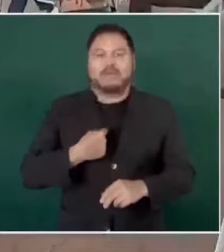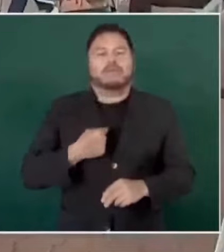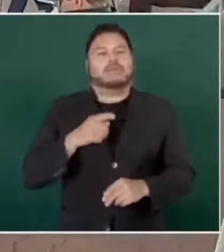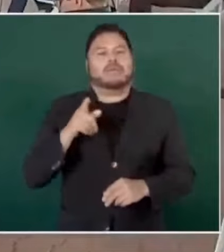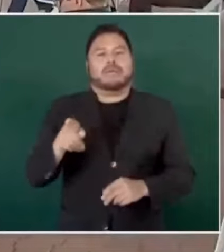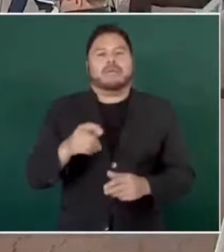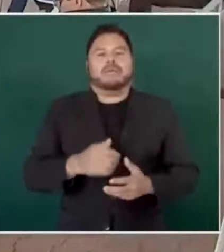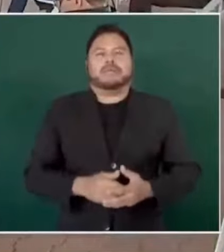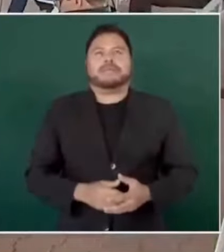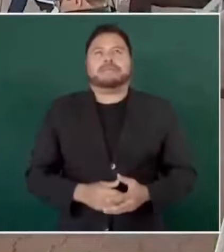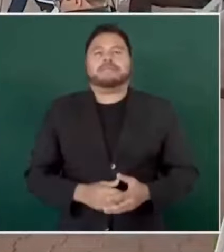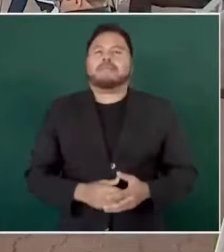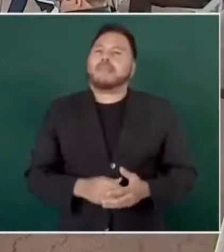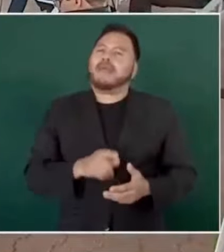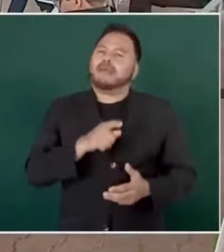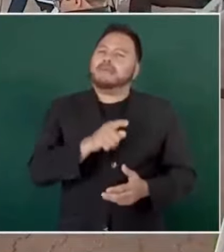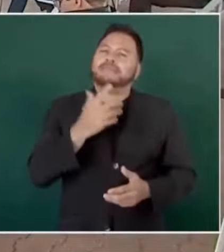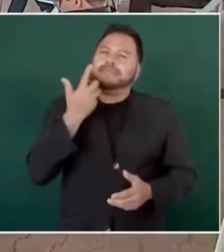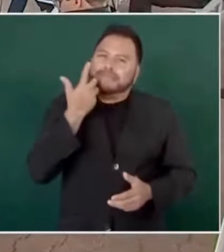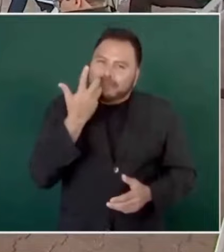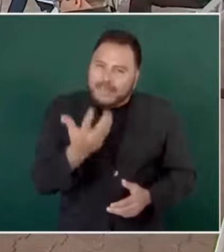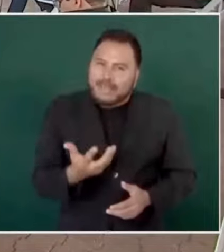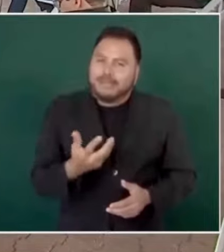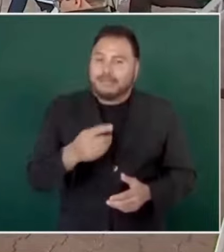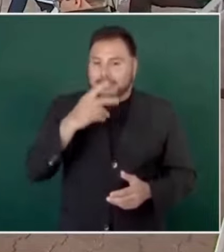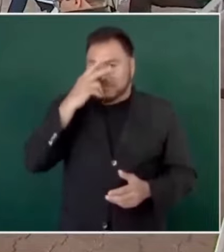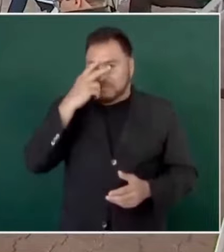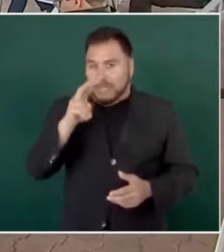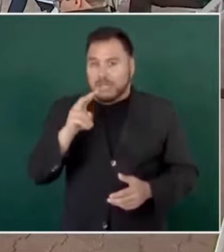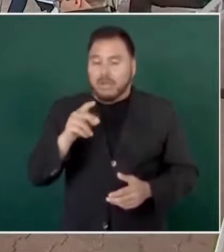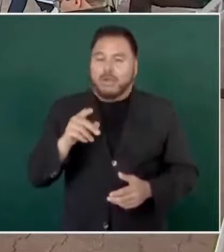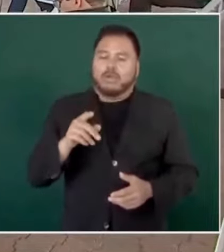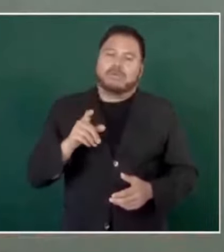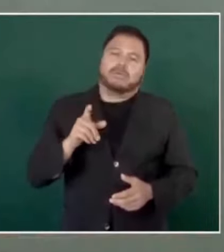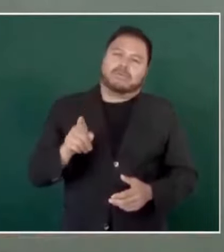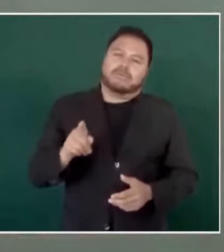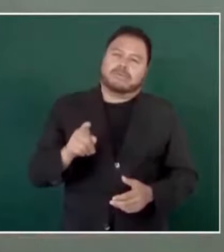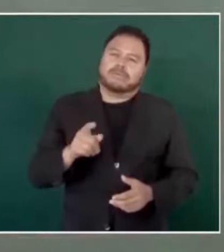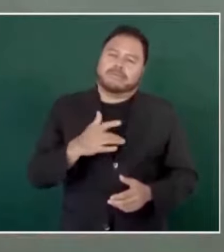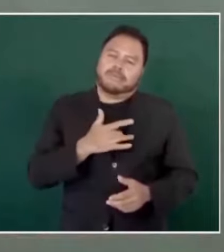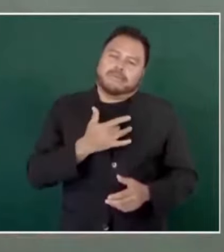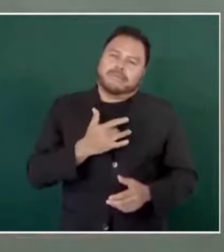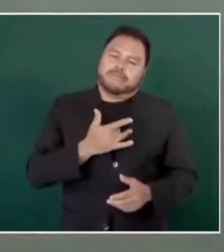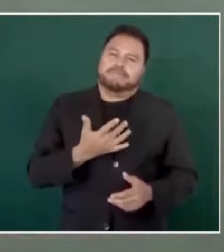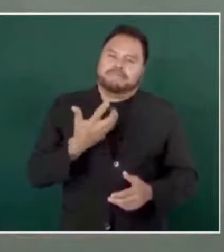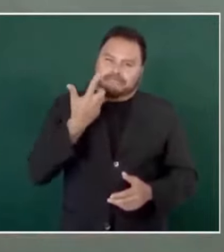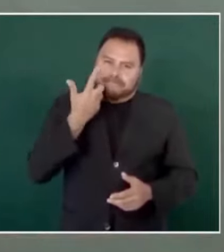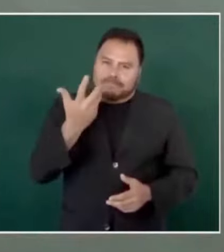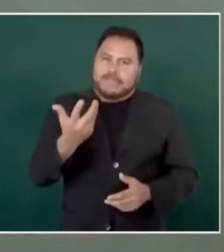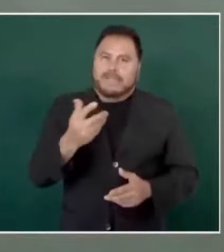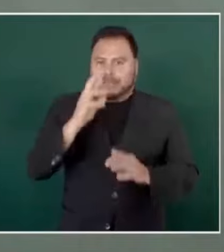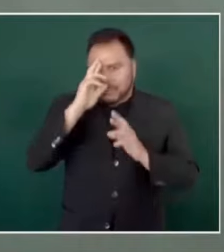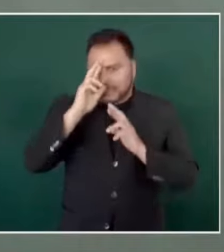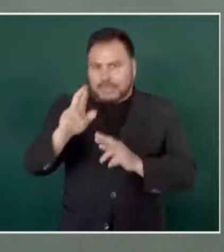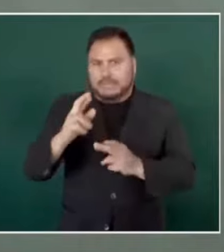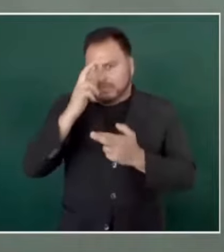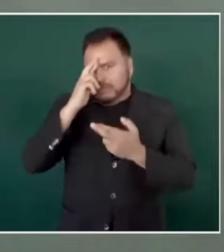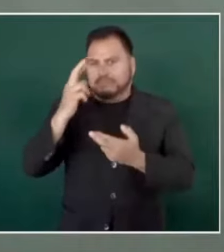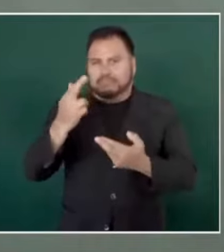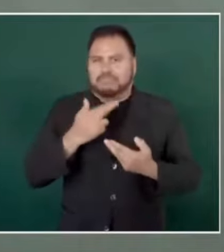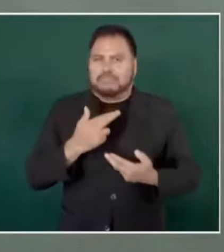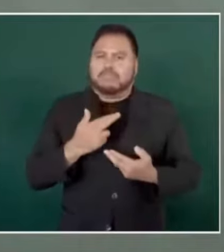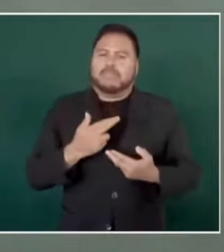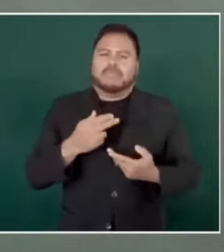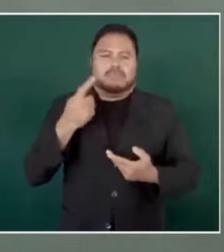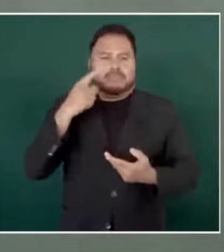buscaban con nosotros una relación de respeto y un pie